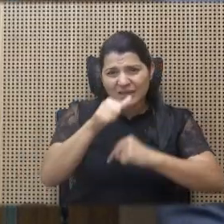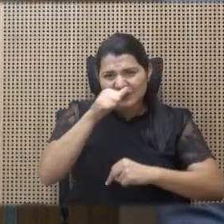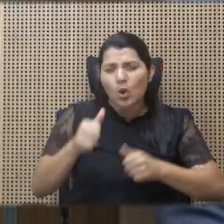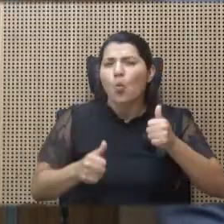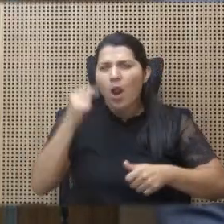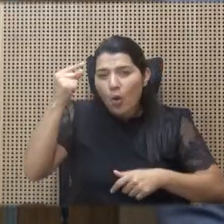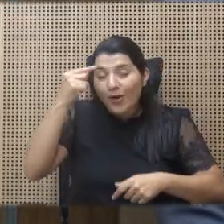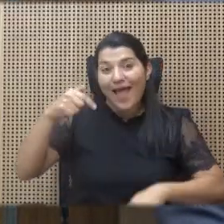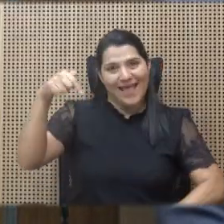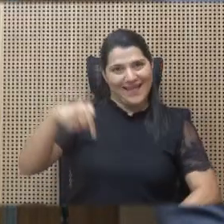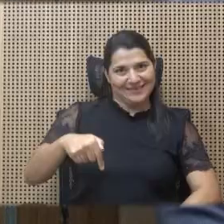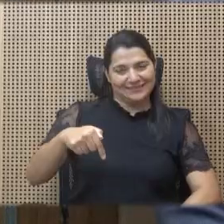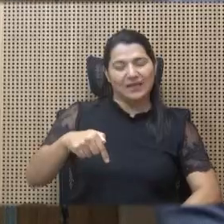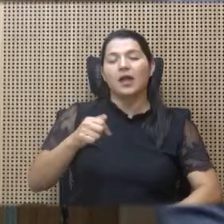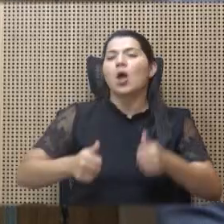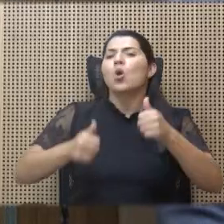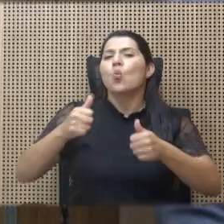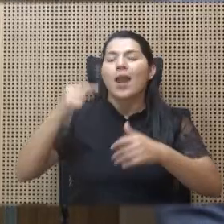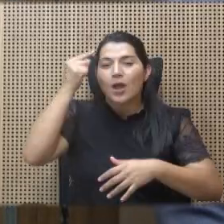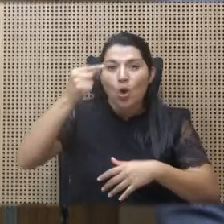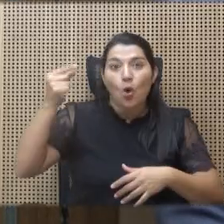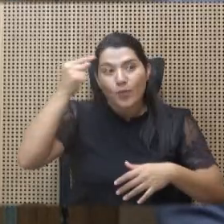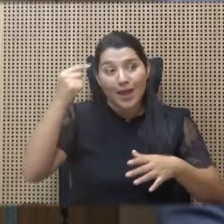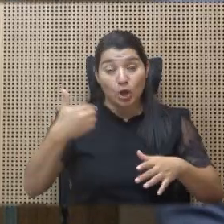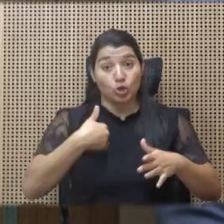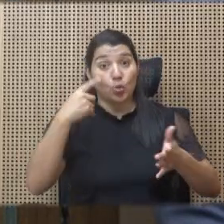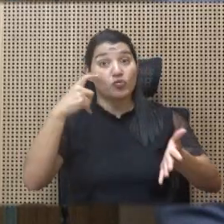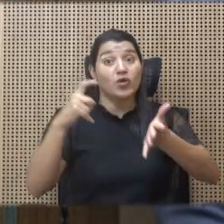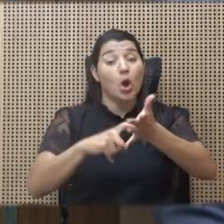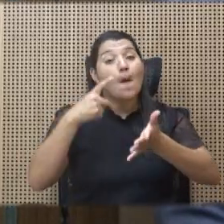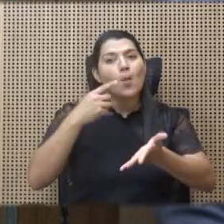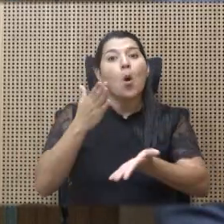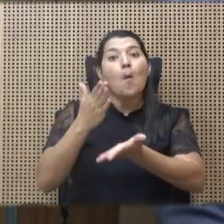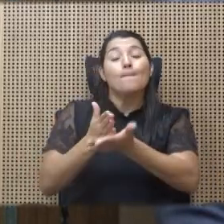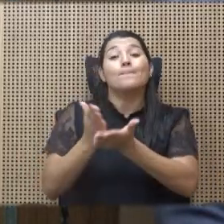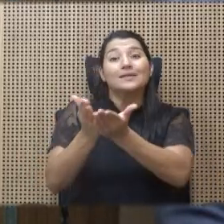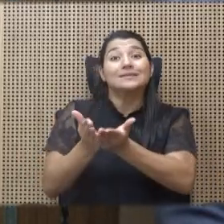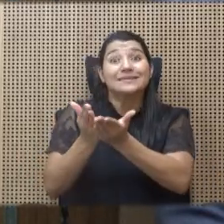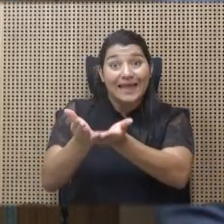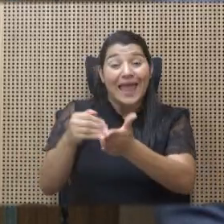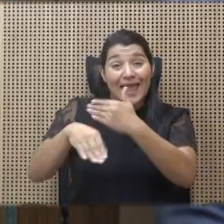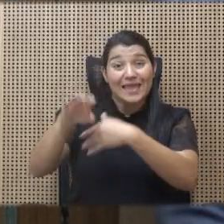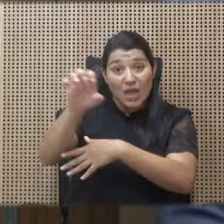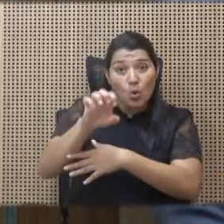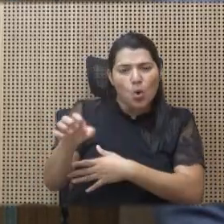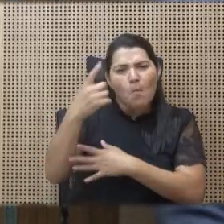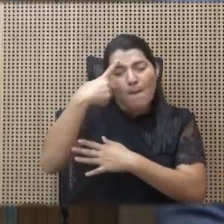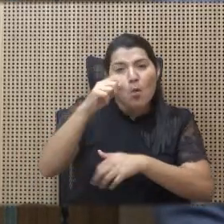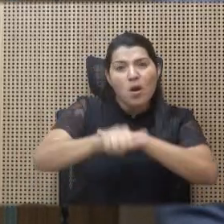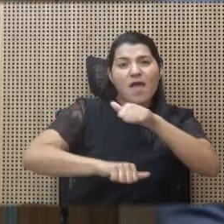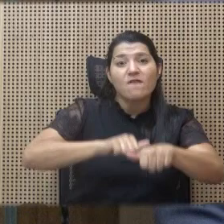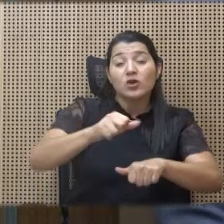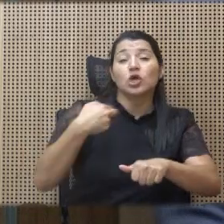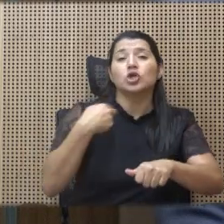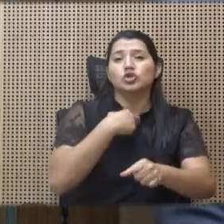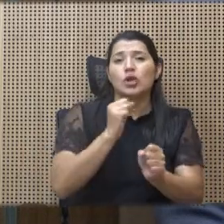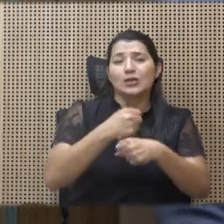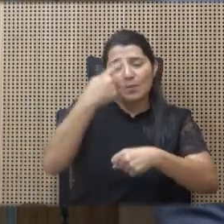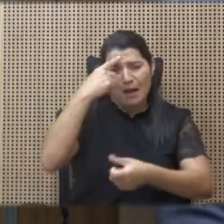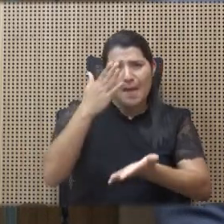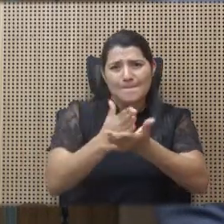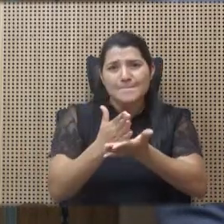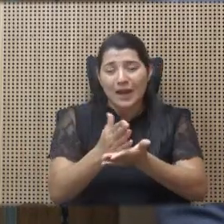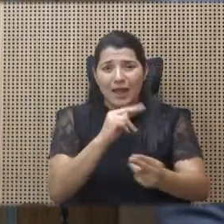Este. ¿Cuál es el que ha recibido reconocimiento de los puertos europeos por el esfuerzo que hemos hecho de parar el narcotráfico?